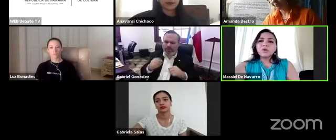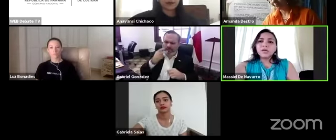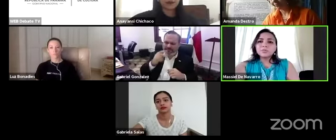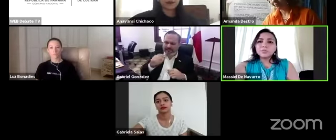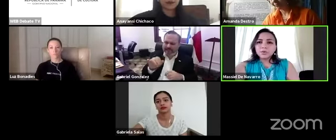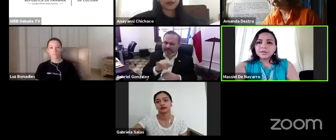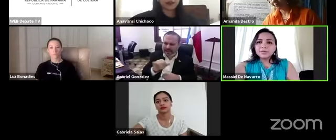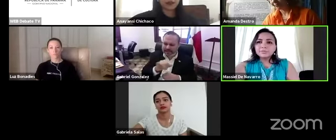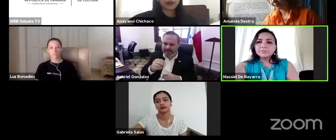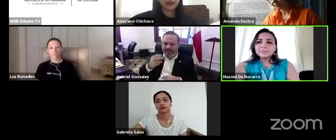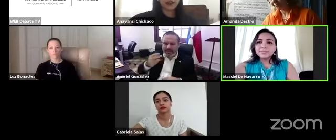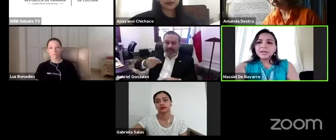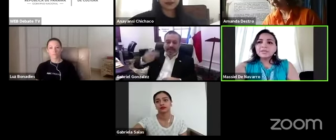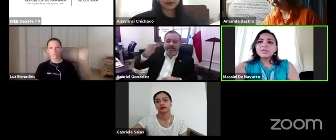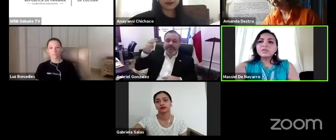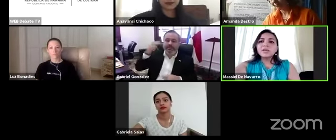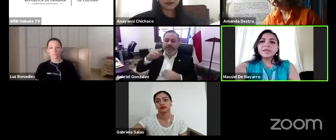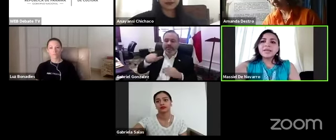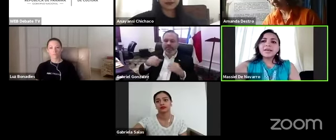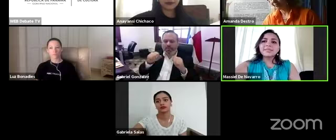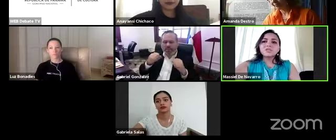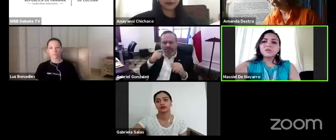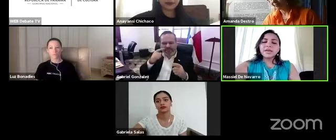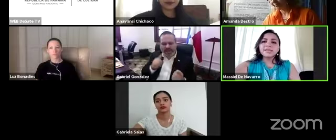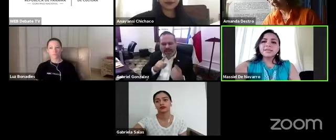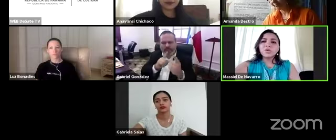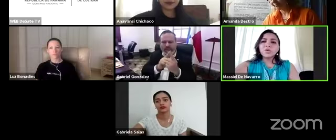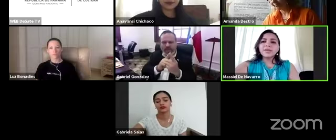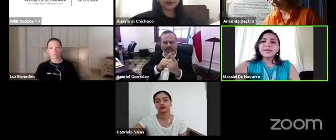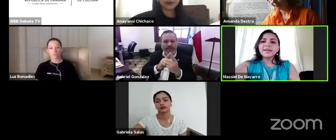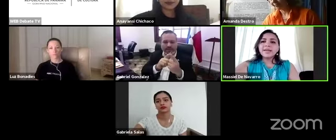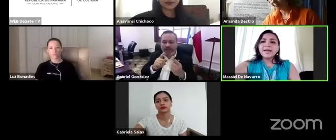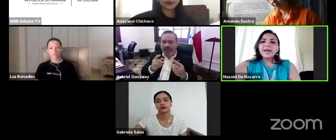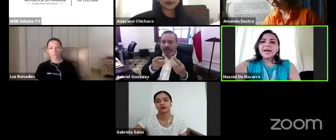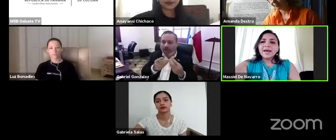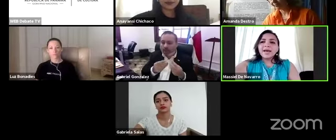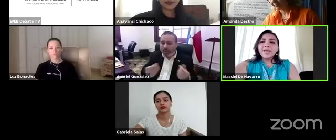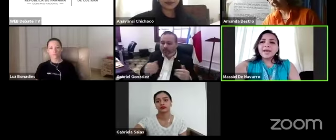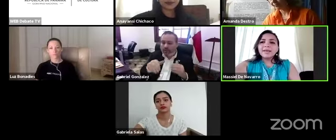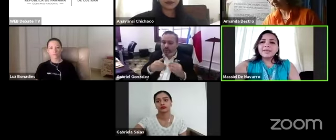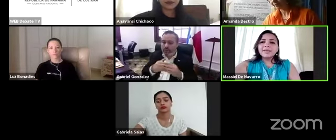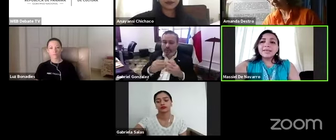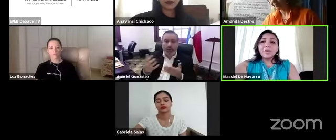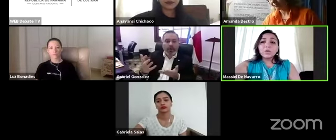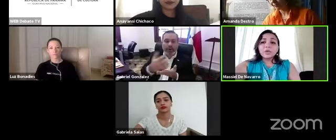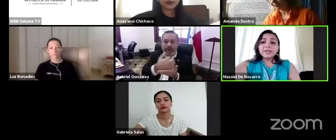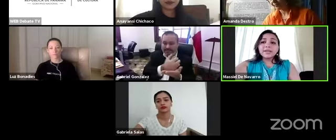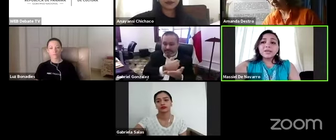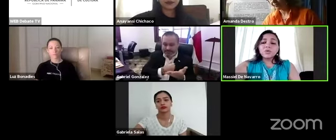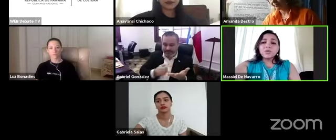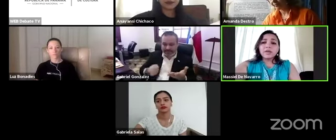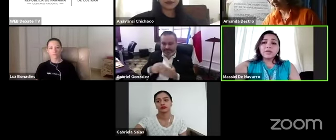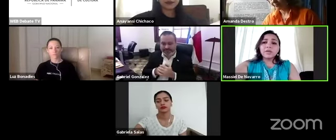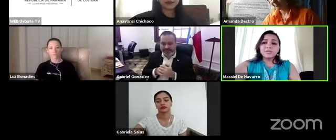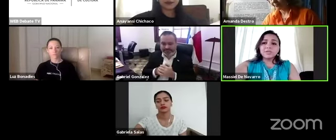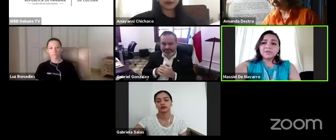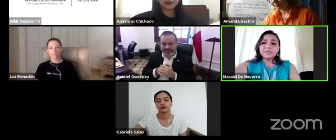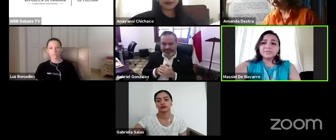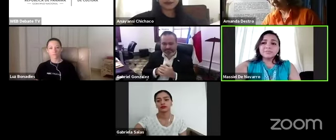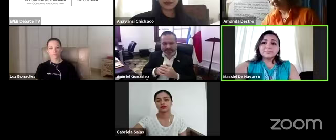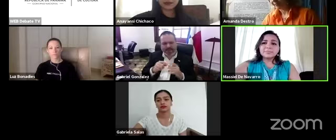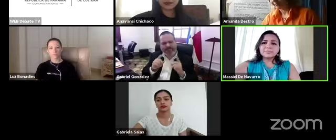objetos que exponen sino también en las historias que se encuentran y que cuentan con las